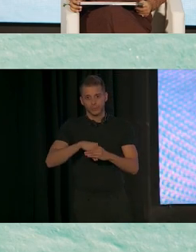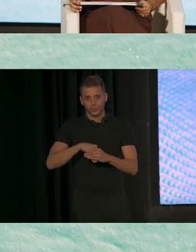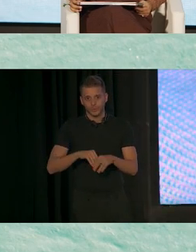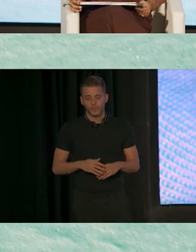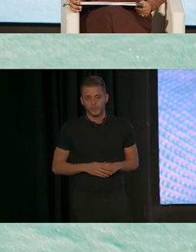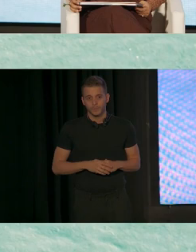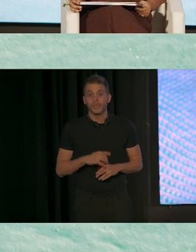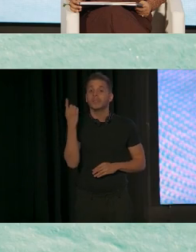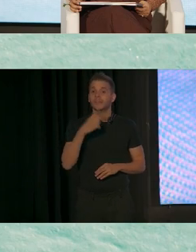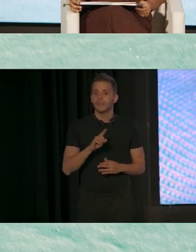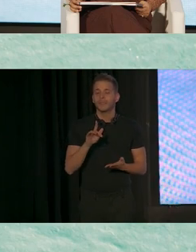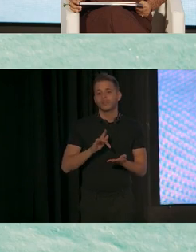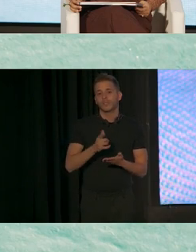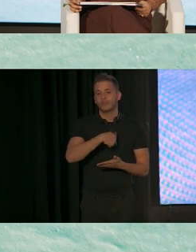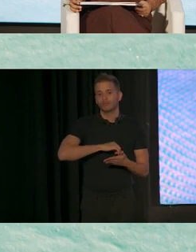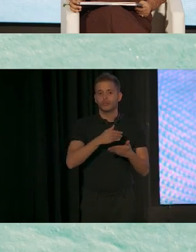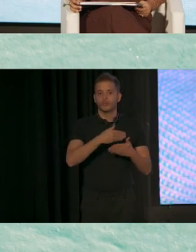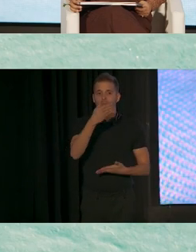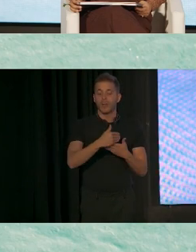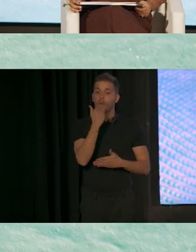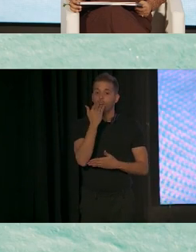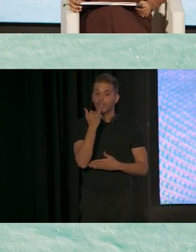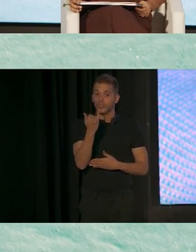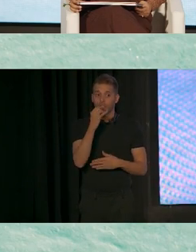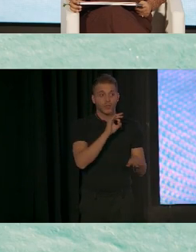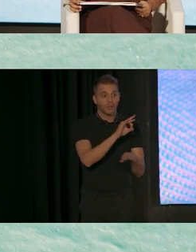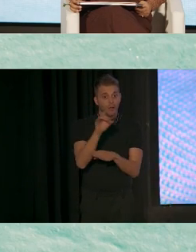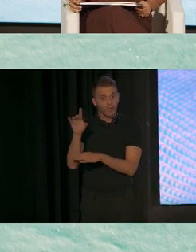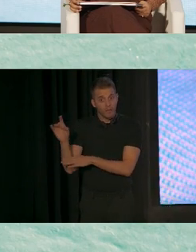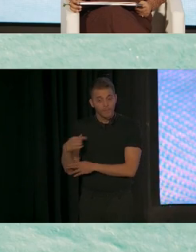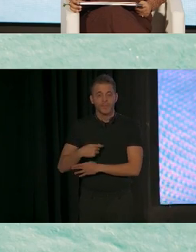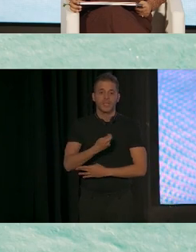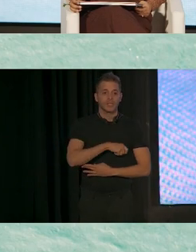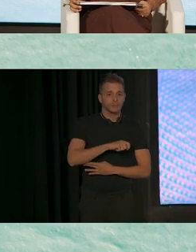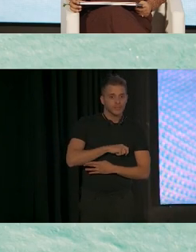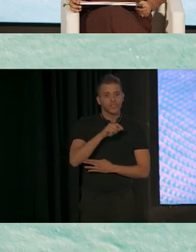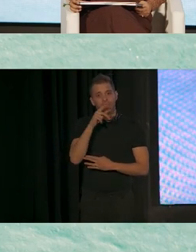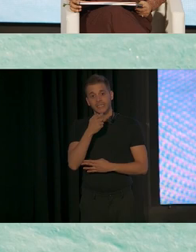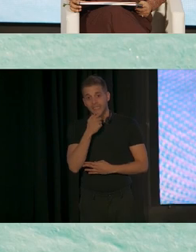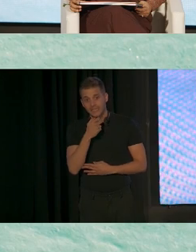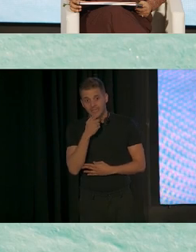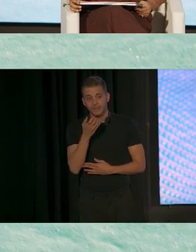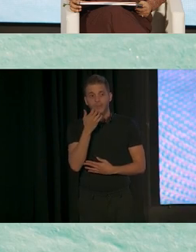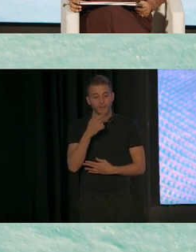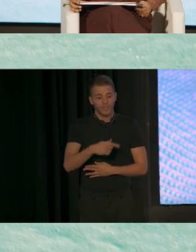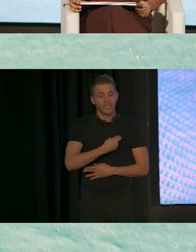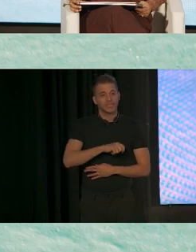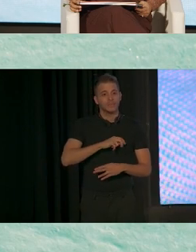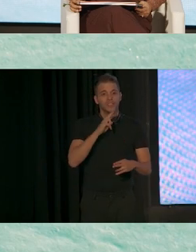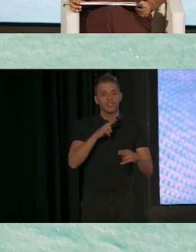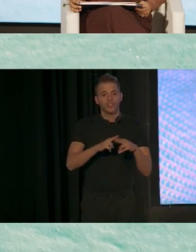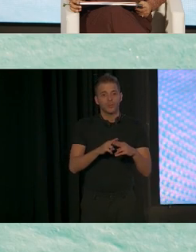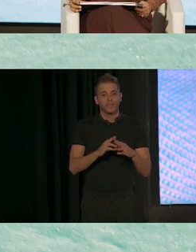tenemos un boletín por correo electrónico en inglés y en español. En español es conocido como el navegador,